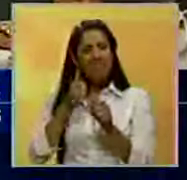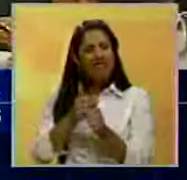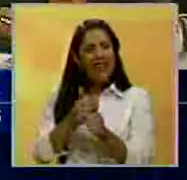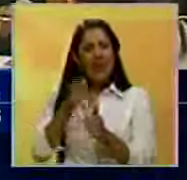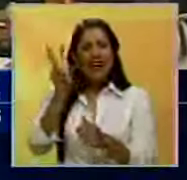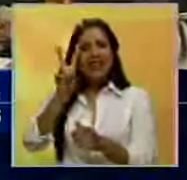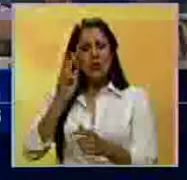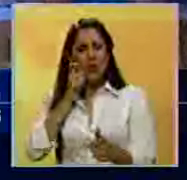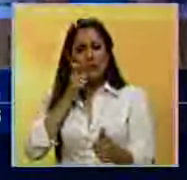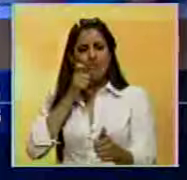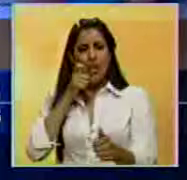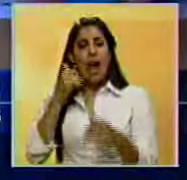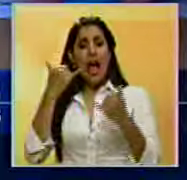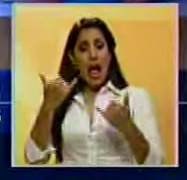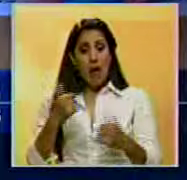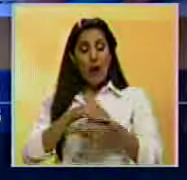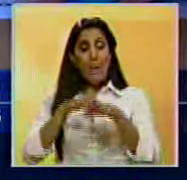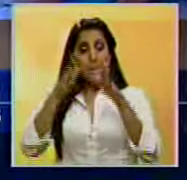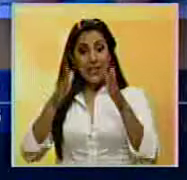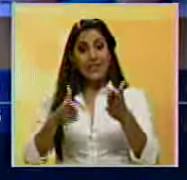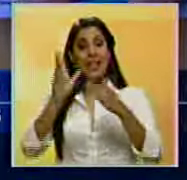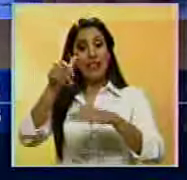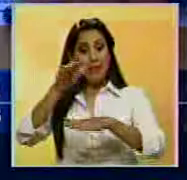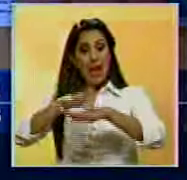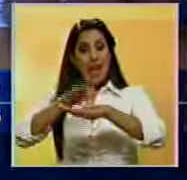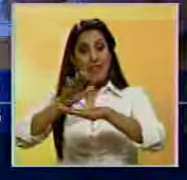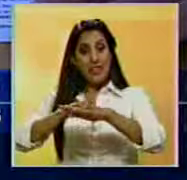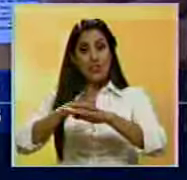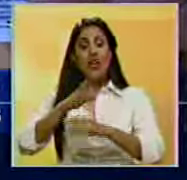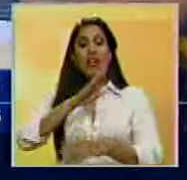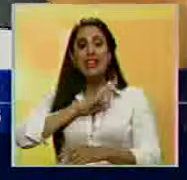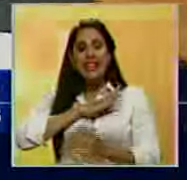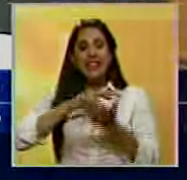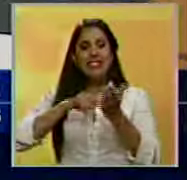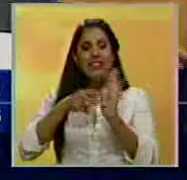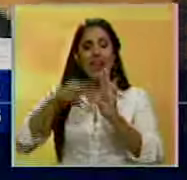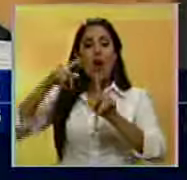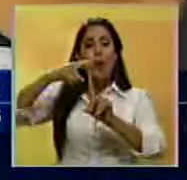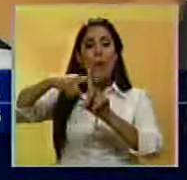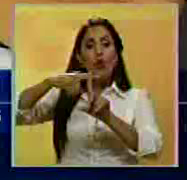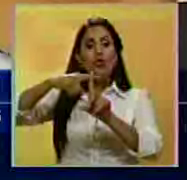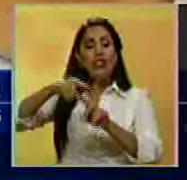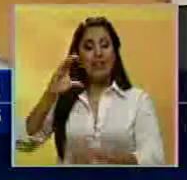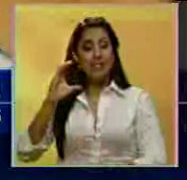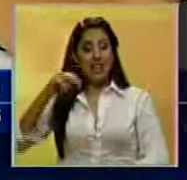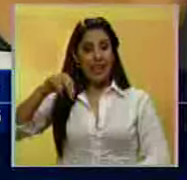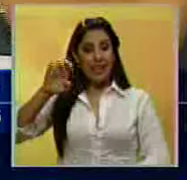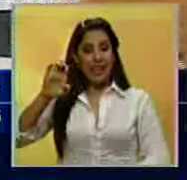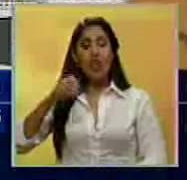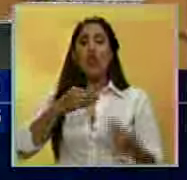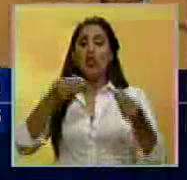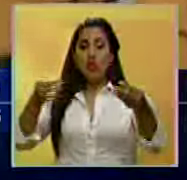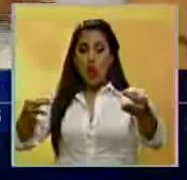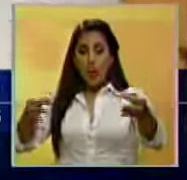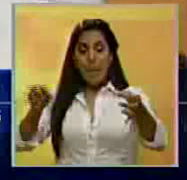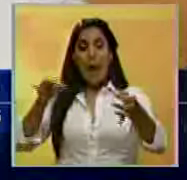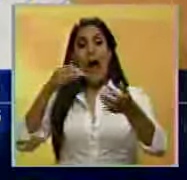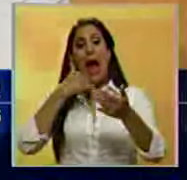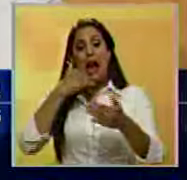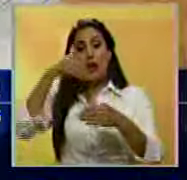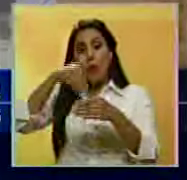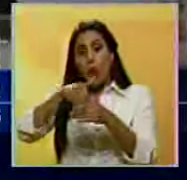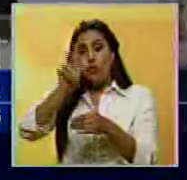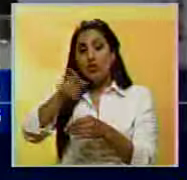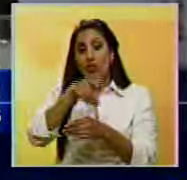la situación de Venezuela. La ministra también manifestó que es un signo positivo que el CNE haya entregado las planillas para el